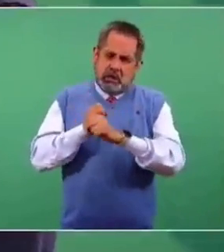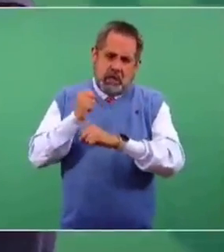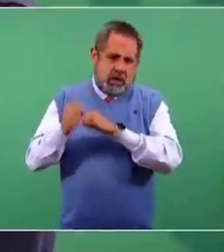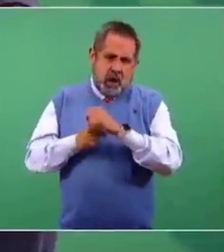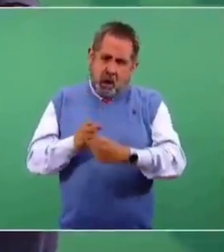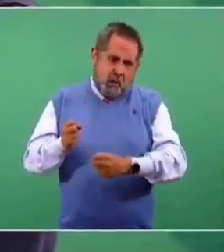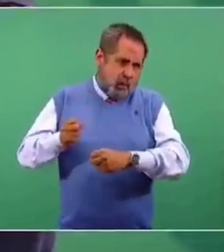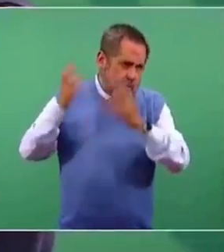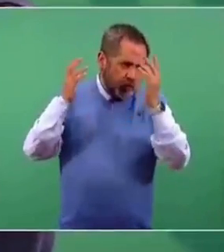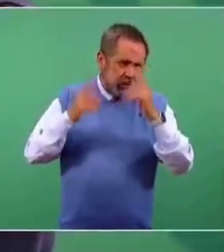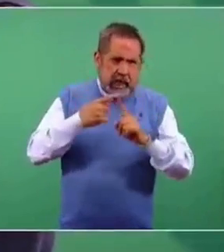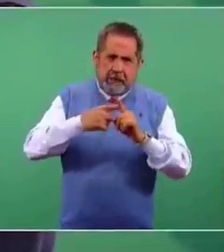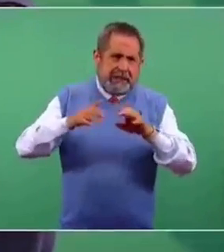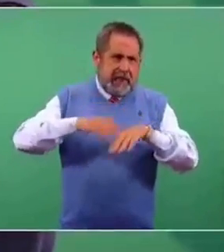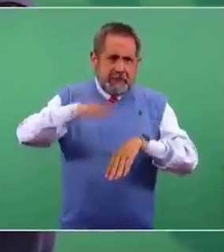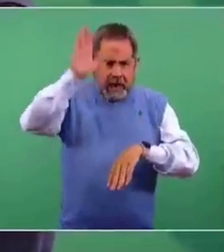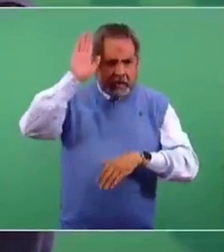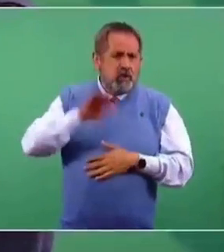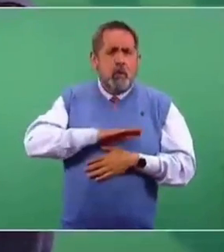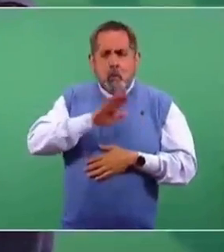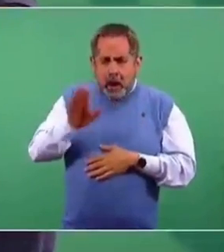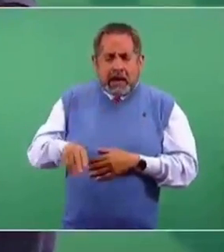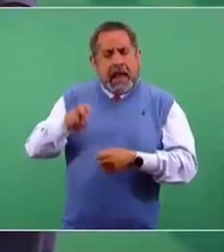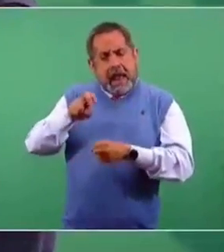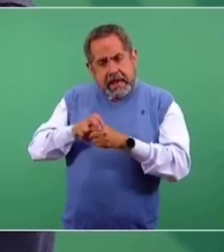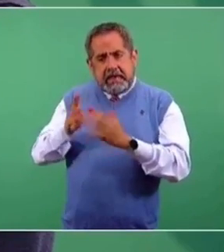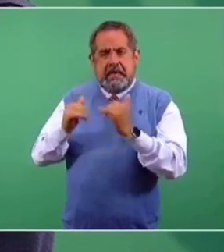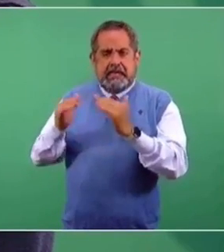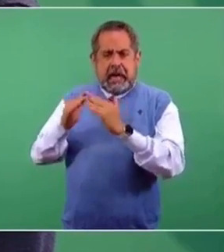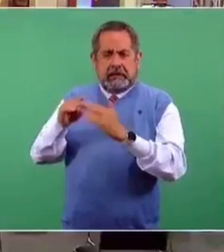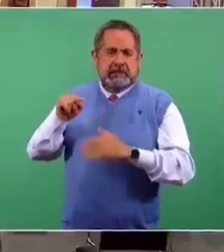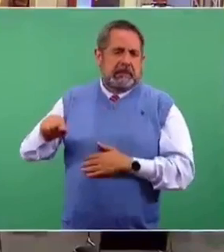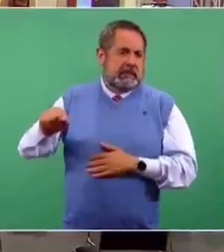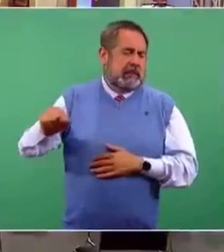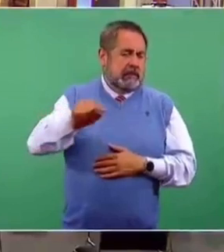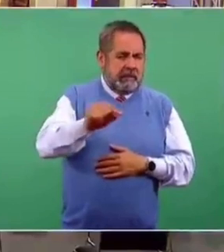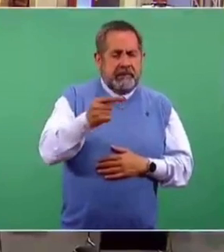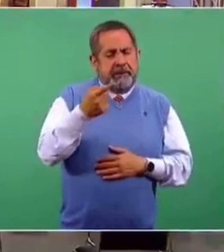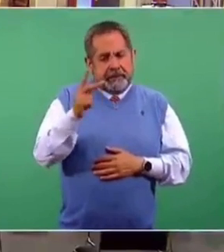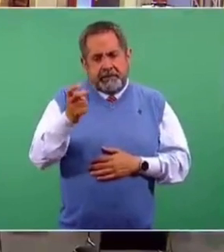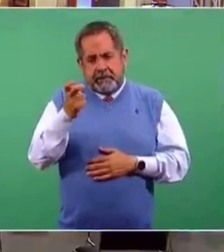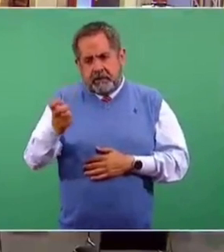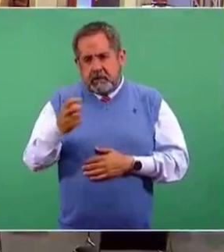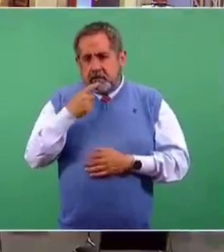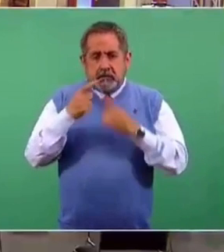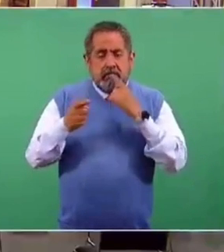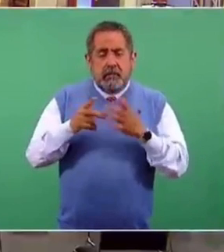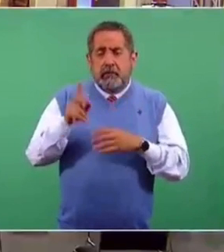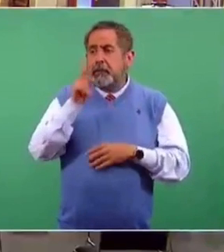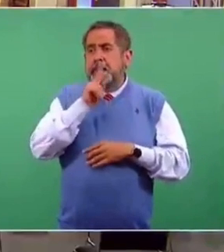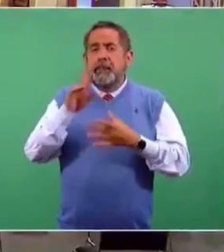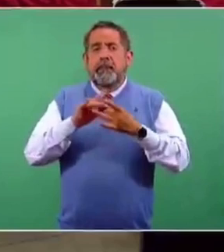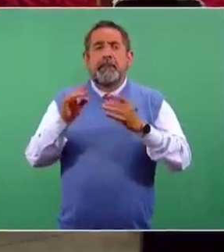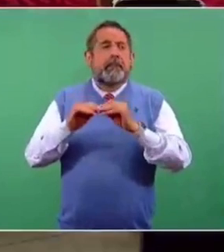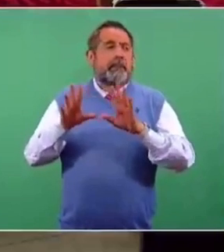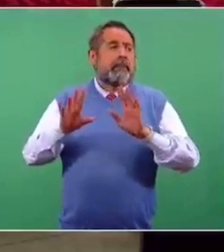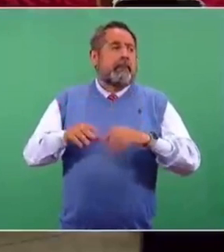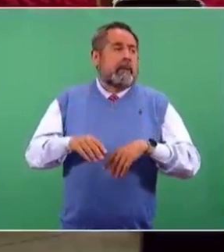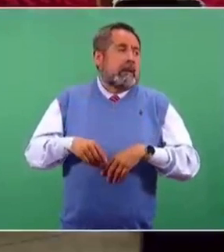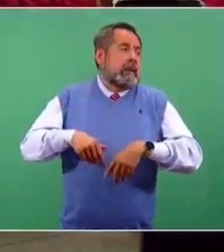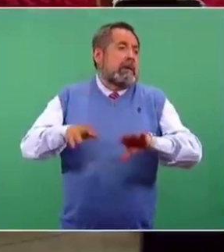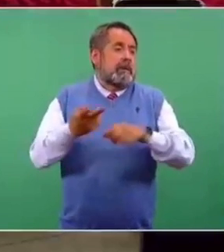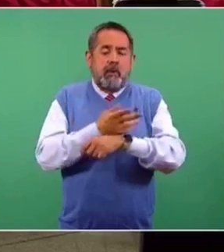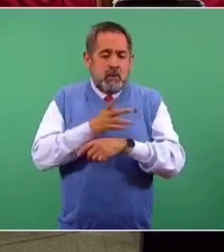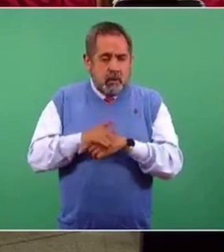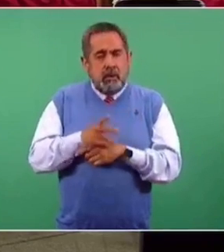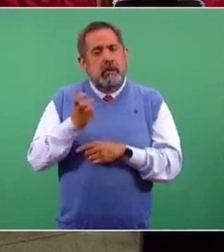porcentajes altos, más de la mitad de las defunciones ocurren fuera de una unidad. Pero estas defunciones no se quedan en el aire, no se quedan a saber qué